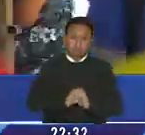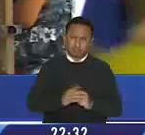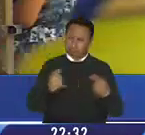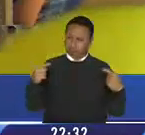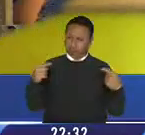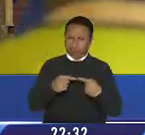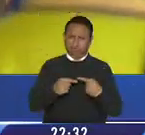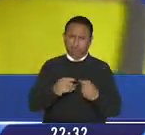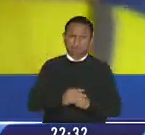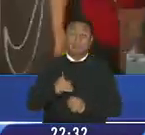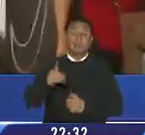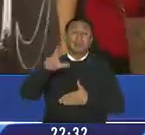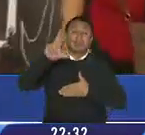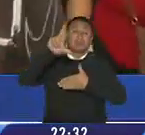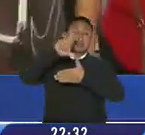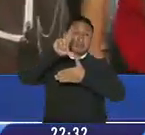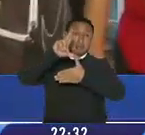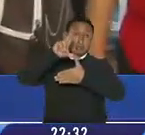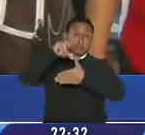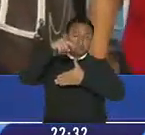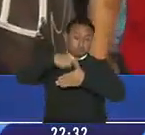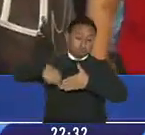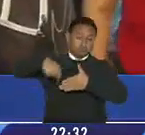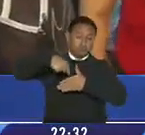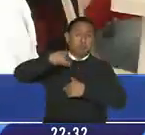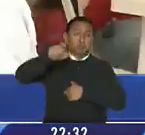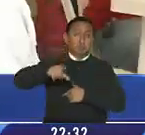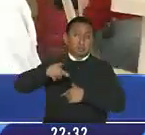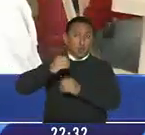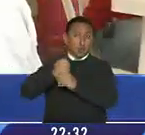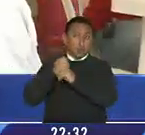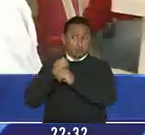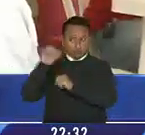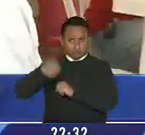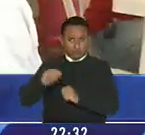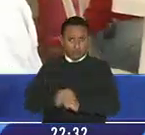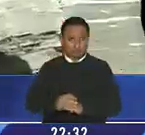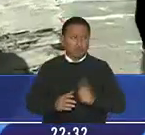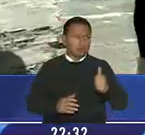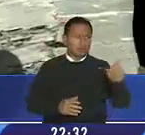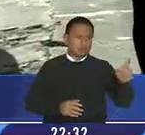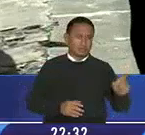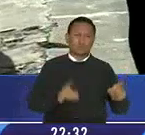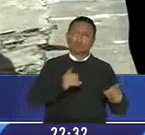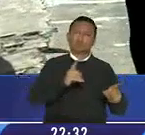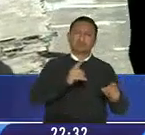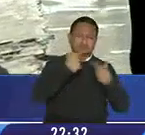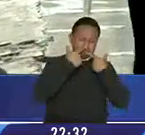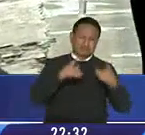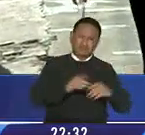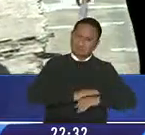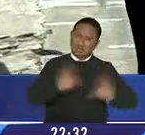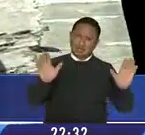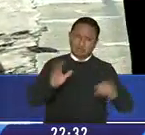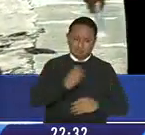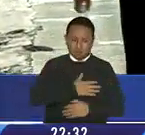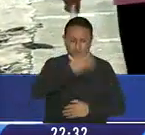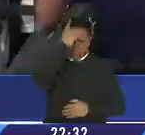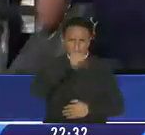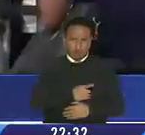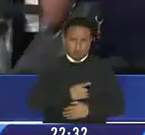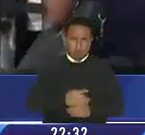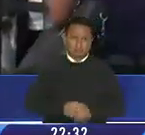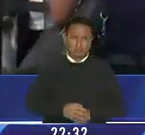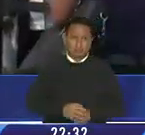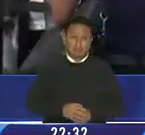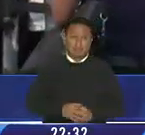sobre todo en América Latina pues aquí hay quienes promueven el uso obligatorio de la misma y otros quienes defienden la libertad de decidir entre usarla o no